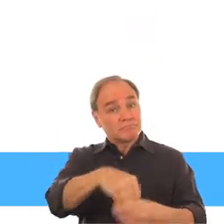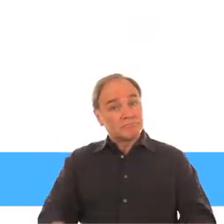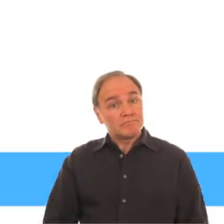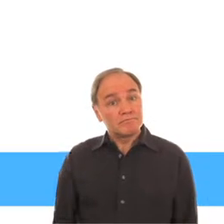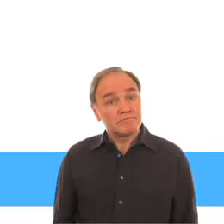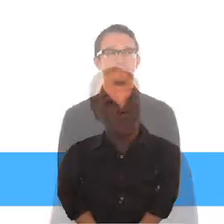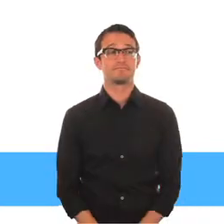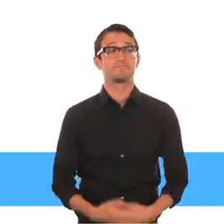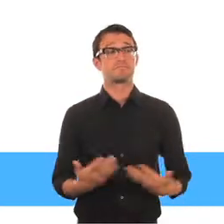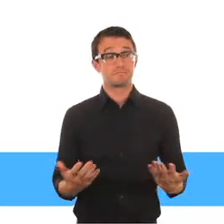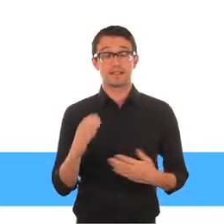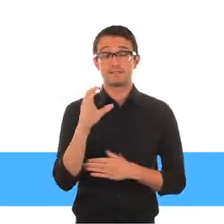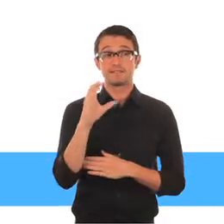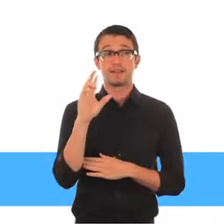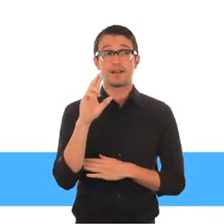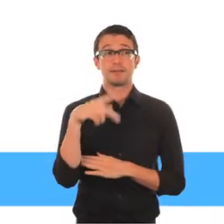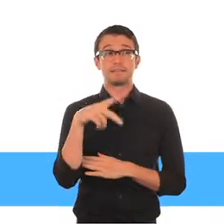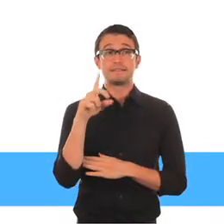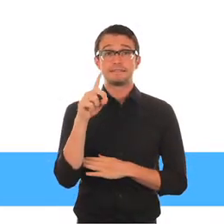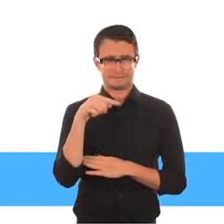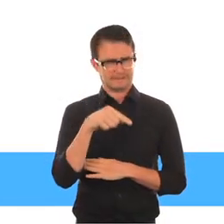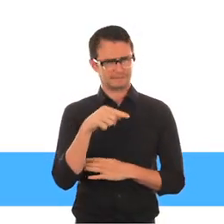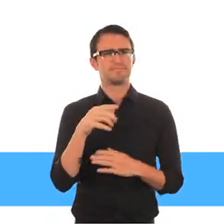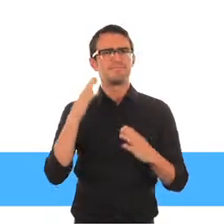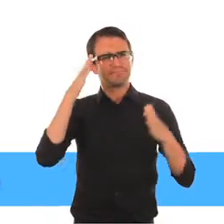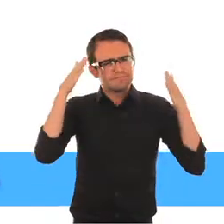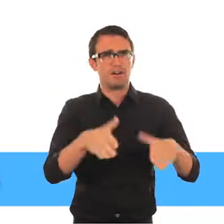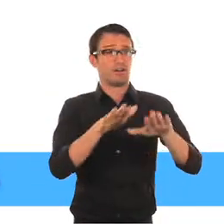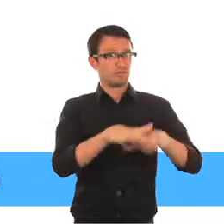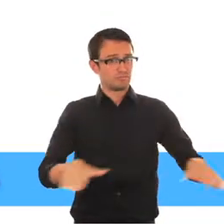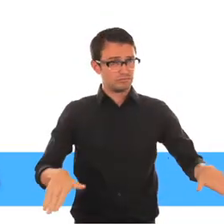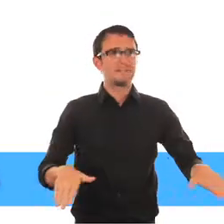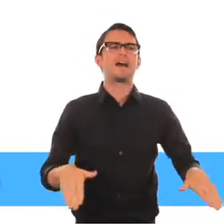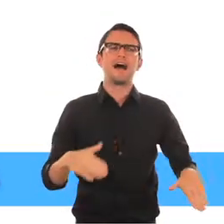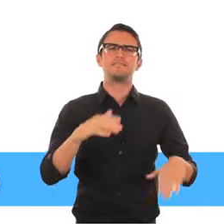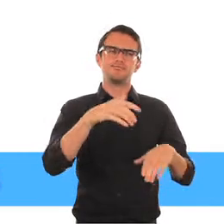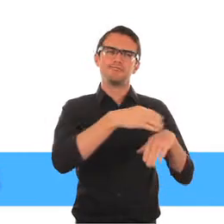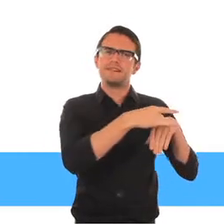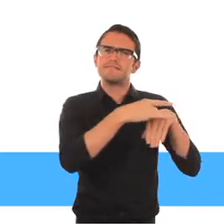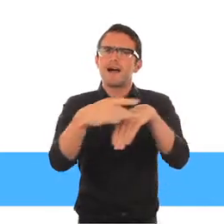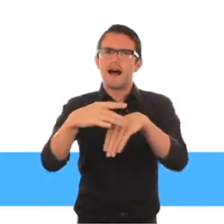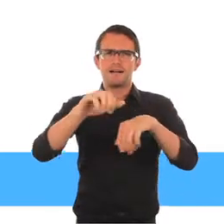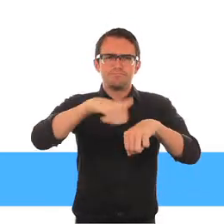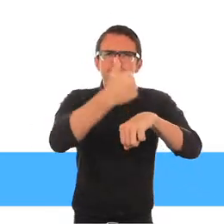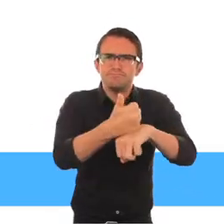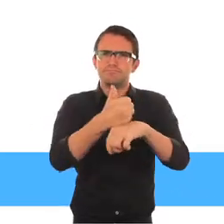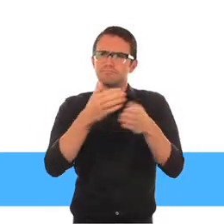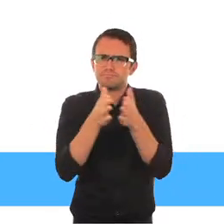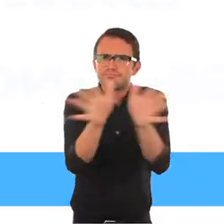La mayoría de los artículos de la CDPD se aplican a los niños, y la convención sirve como hoja de ruta para la aplicación de esos derechos.